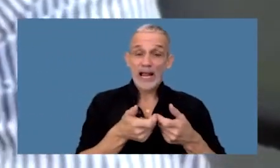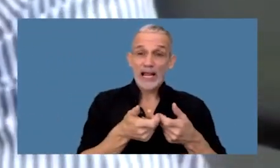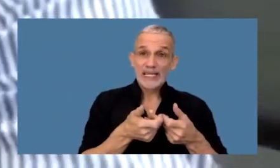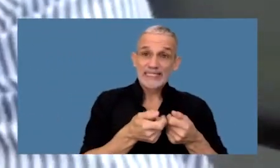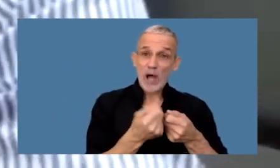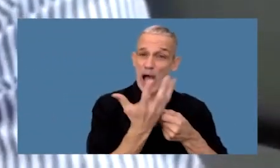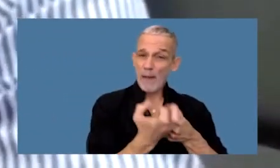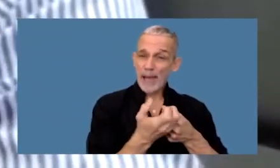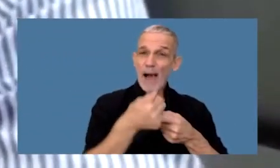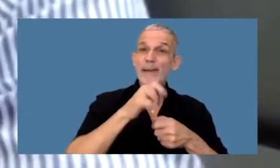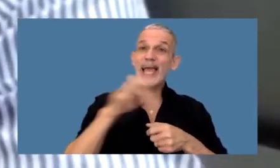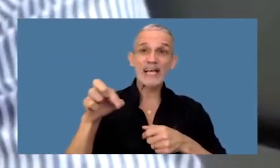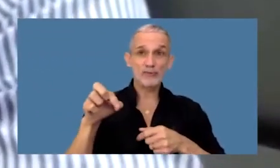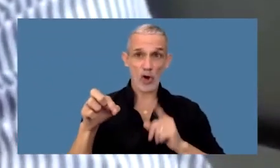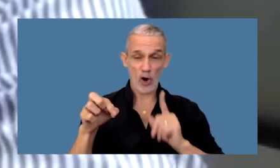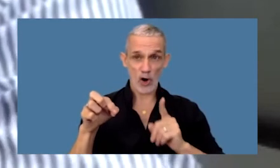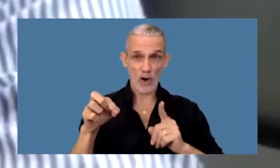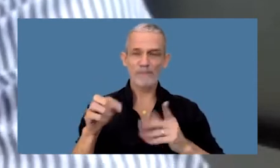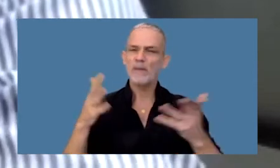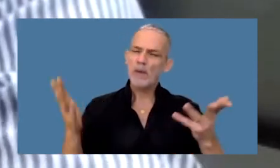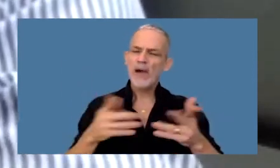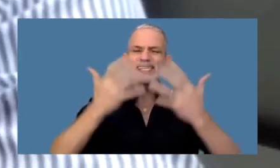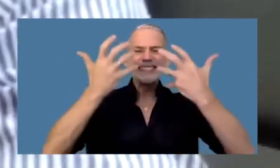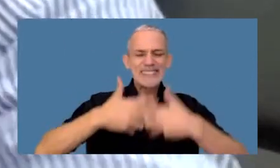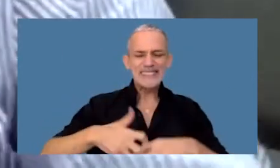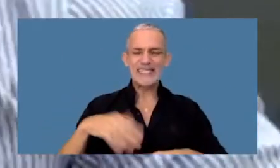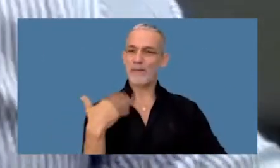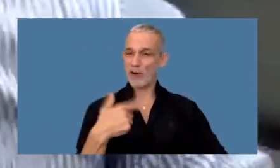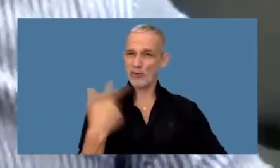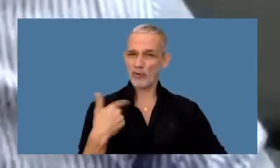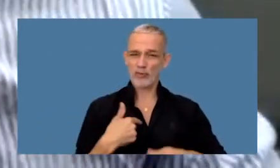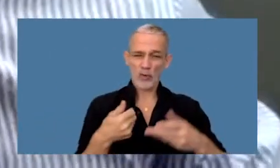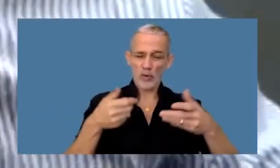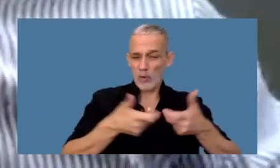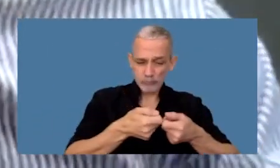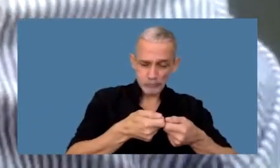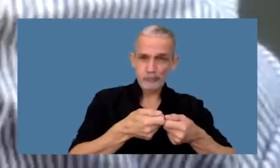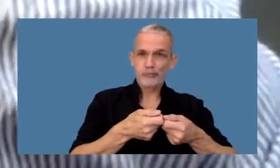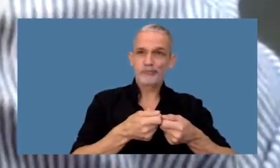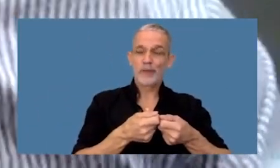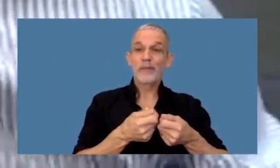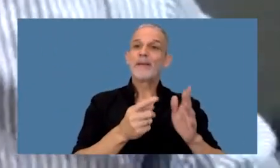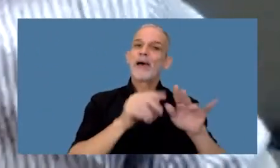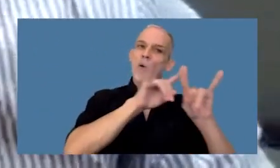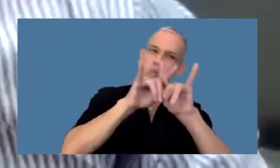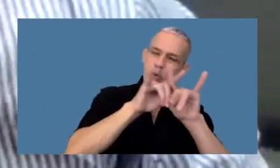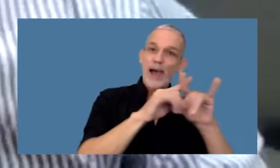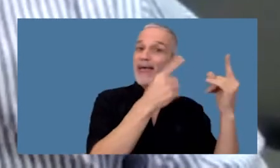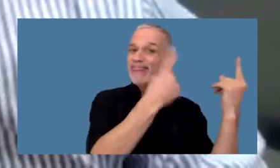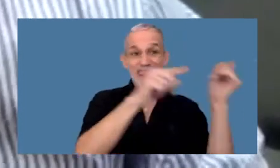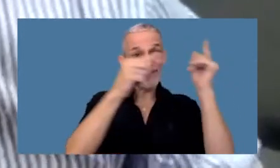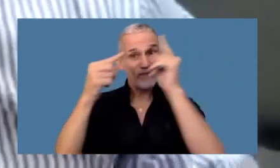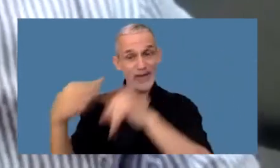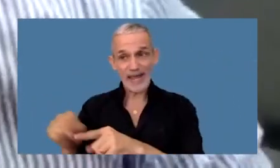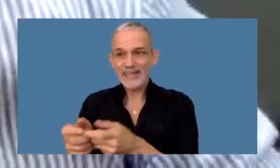una app les recuerdo los sistemas que empleamos cuando accedemos a través de plataformas web no son los